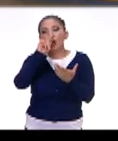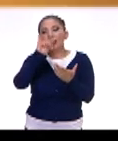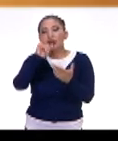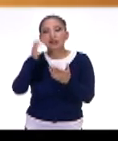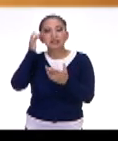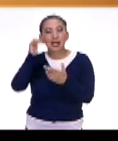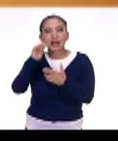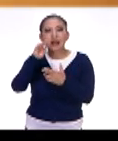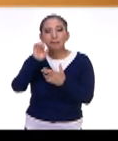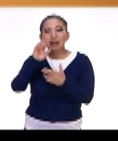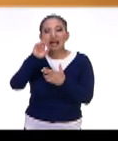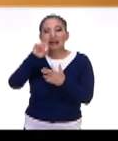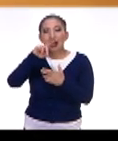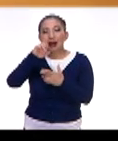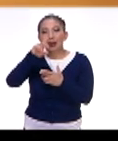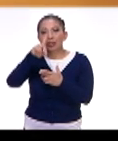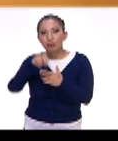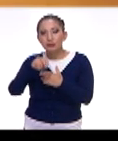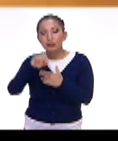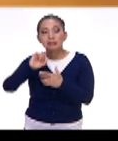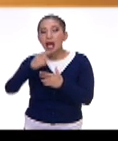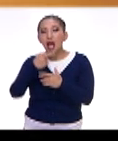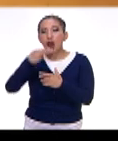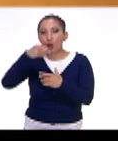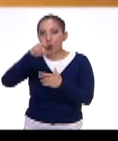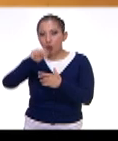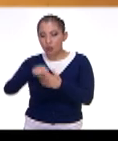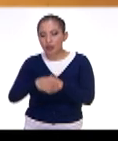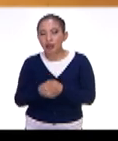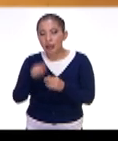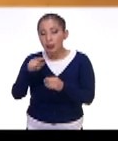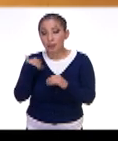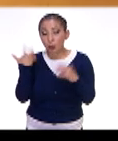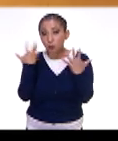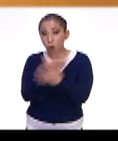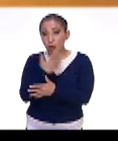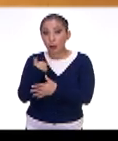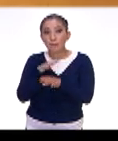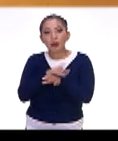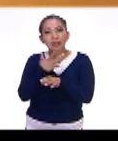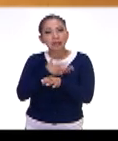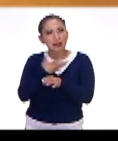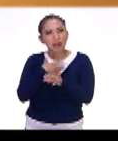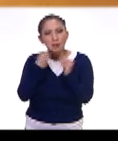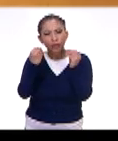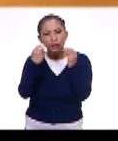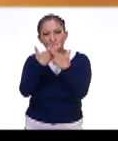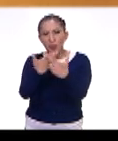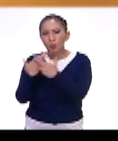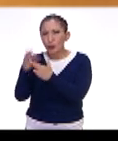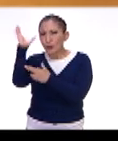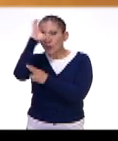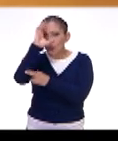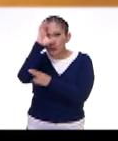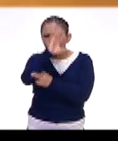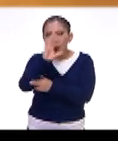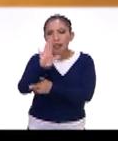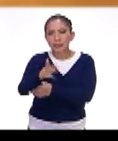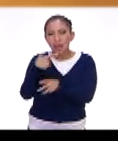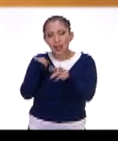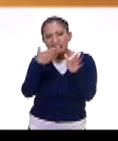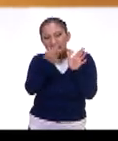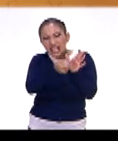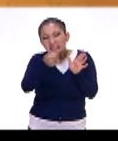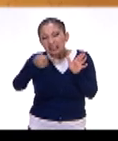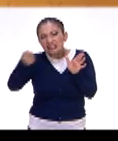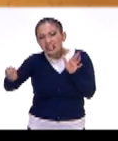San Bernardo, de Sagún. De Sagún. Pues me asombra mucho porque tenemos mucha cultura, digamos, de seguimiento